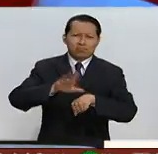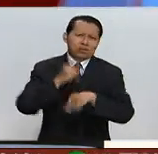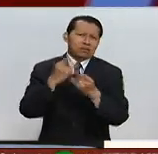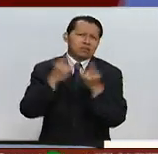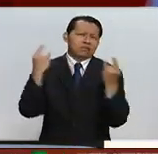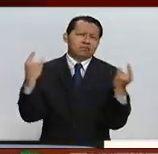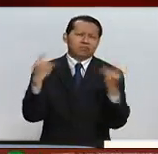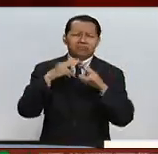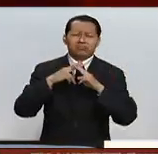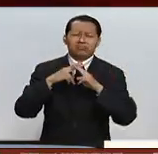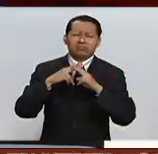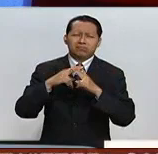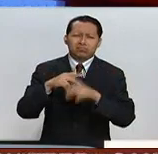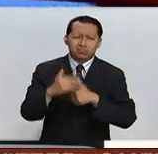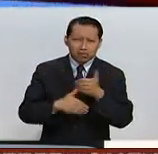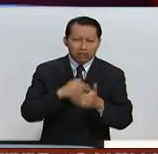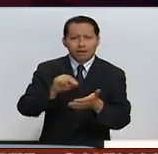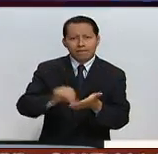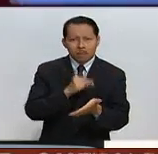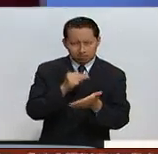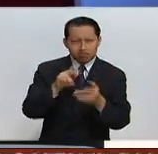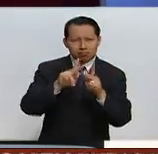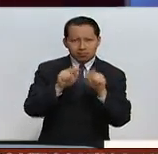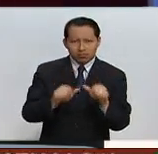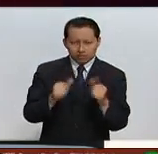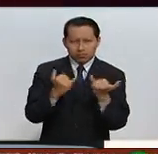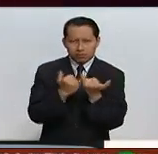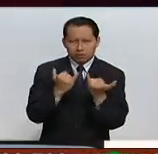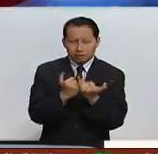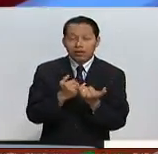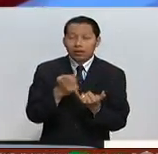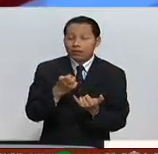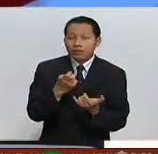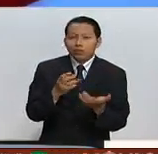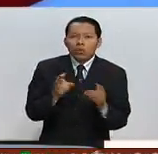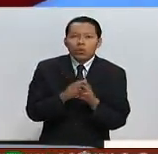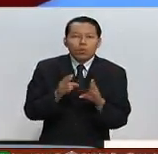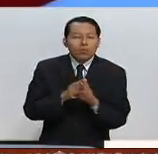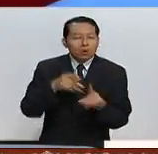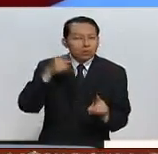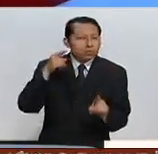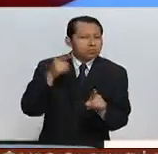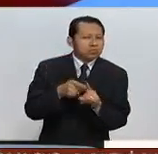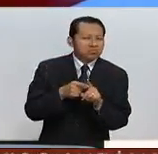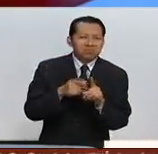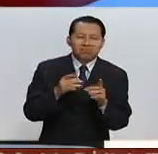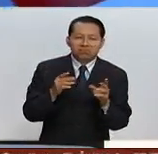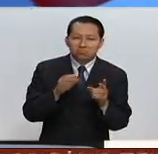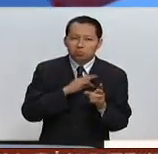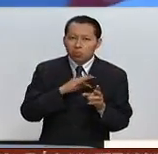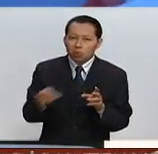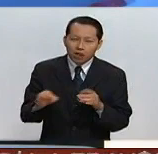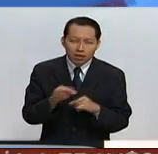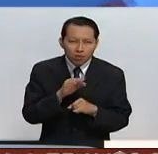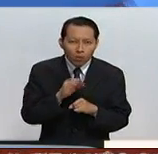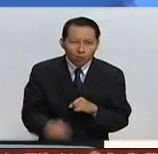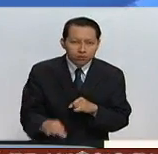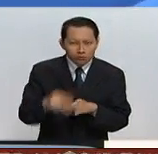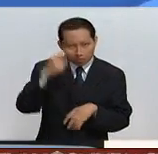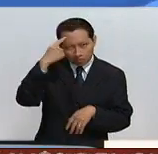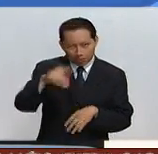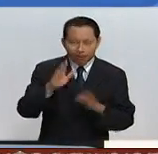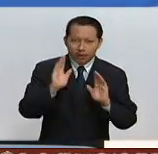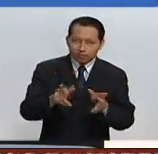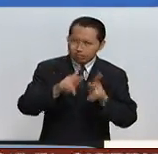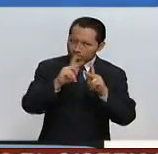sobre el cese al fuego que prácticamente ya es el punto final o el punto prácticamente último para que se